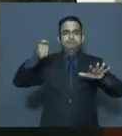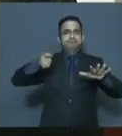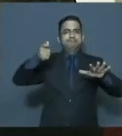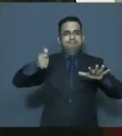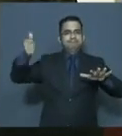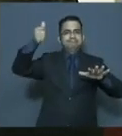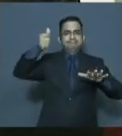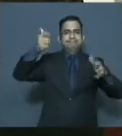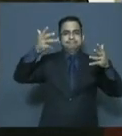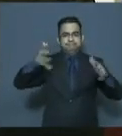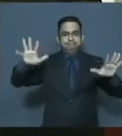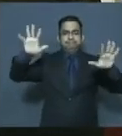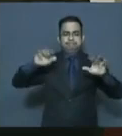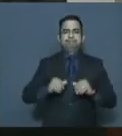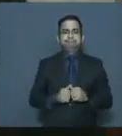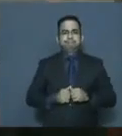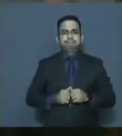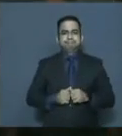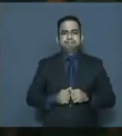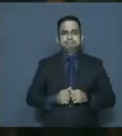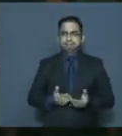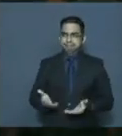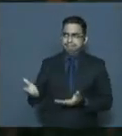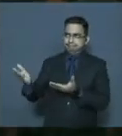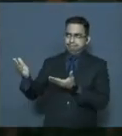Corte de Justicia. Siente.